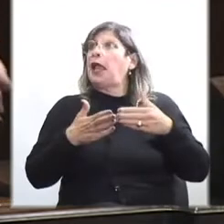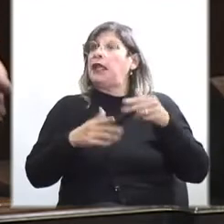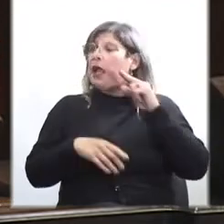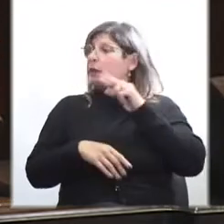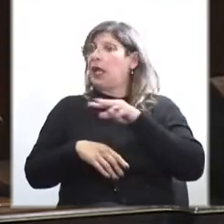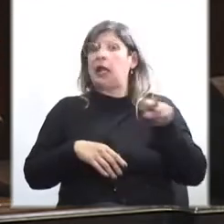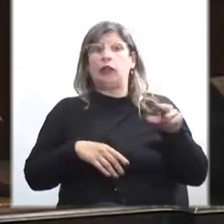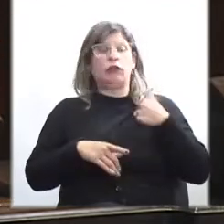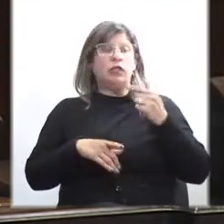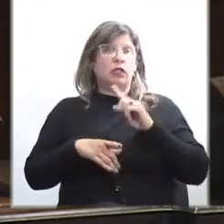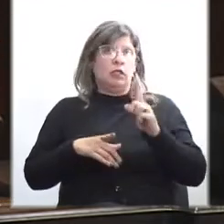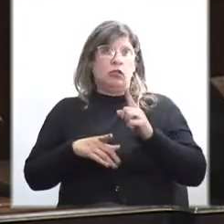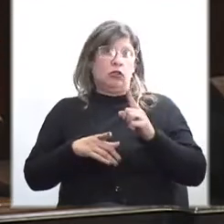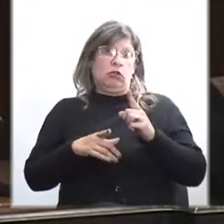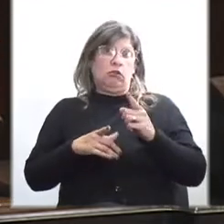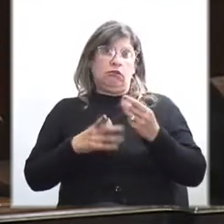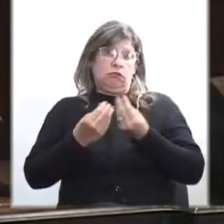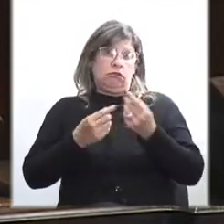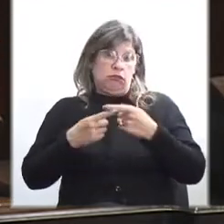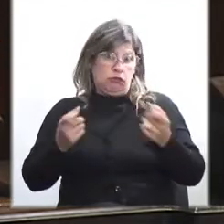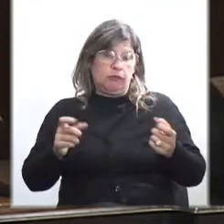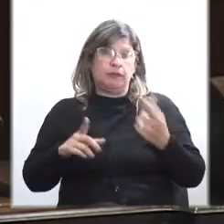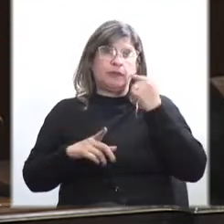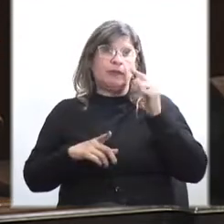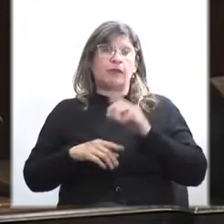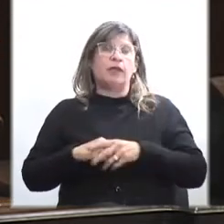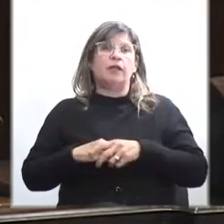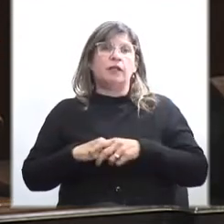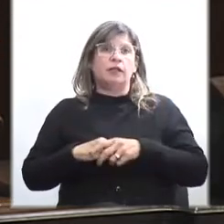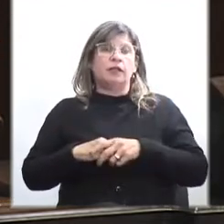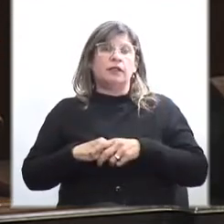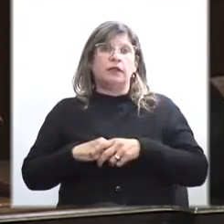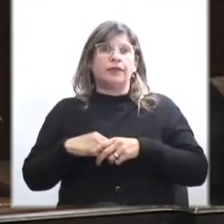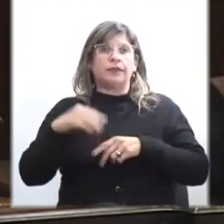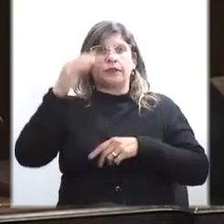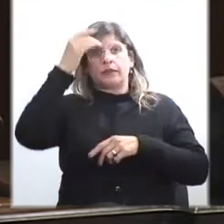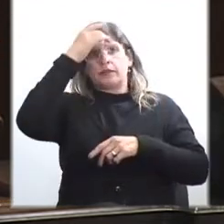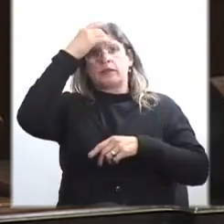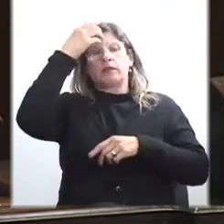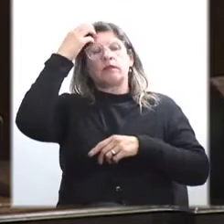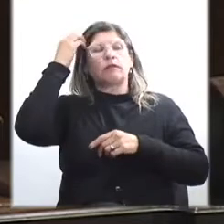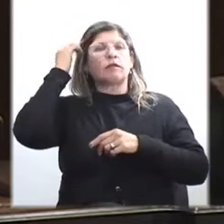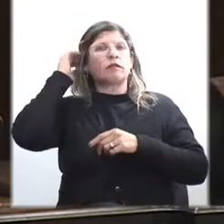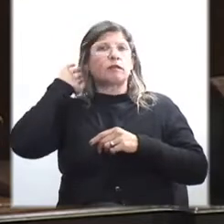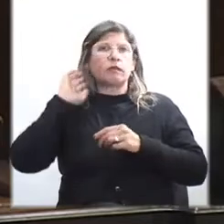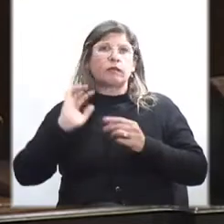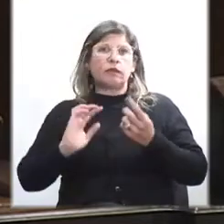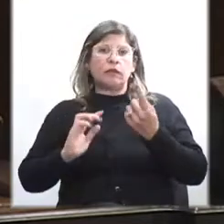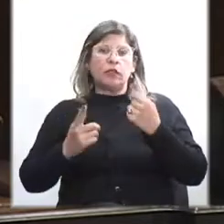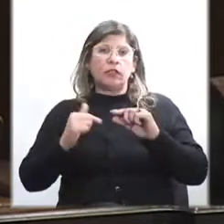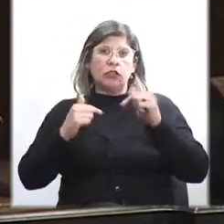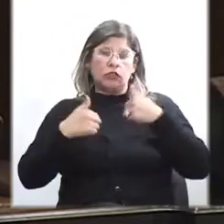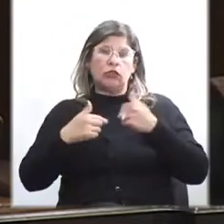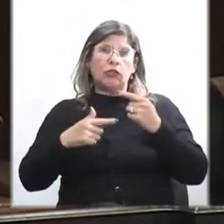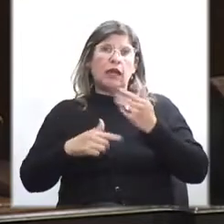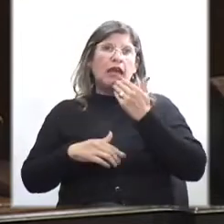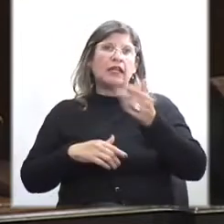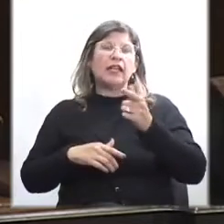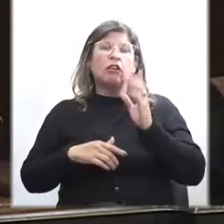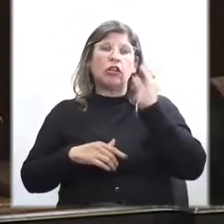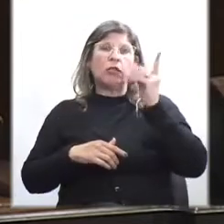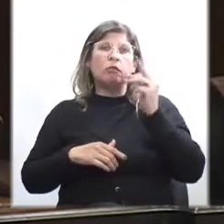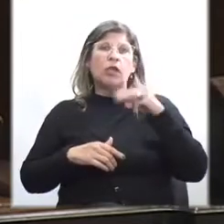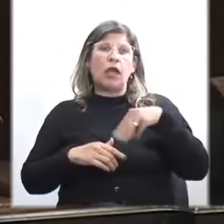son intervenciones y otros temas más sofisticados. Entonces yo en esta, agradezco a la